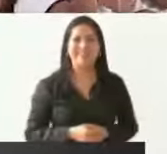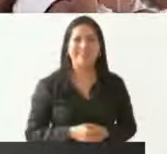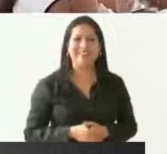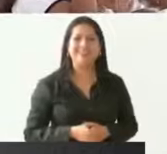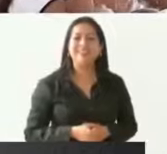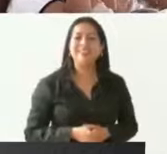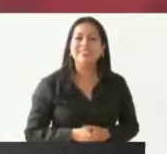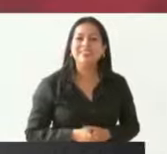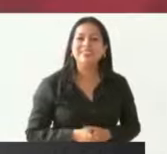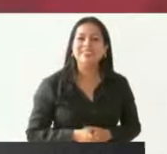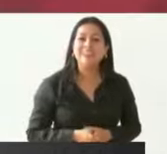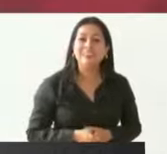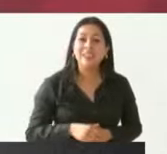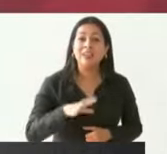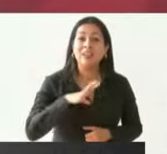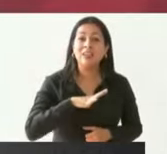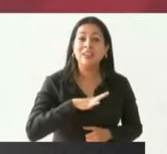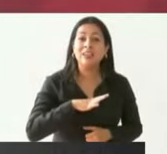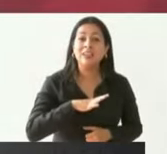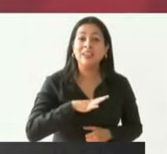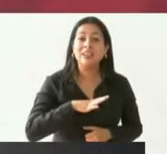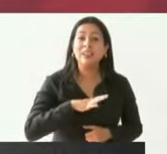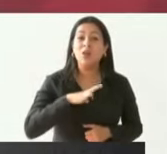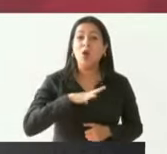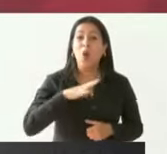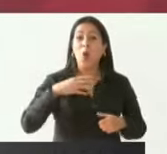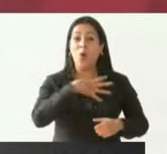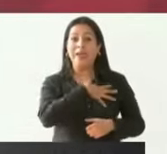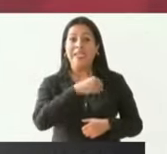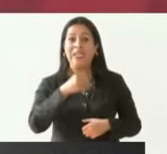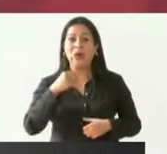Yo tengo todavía un adolescente